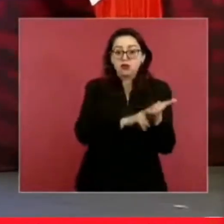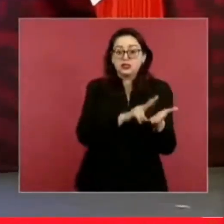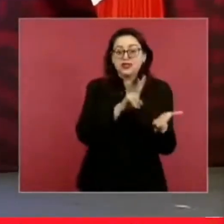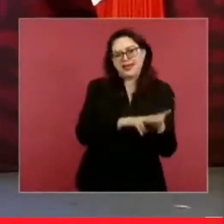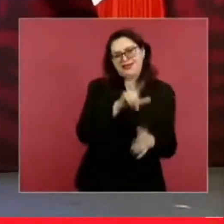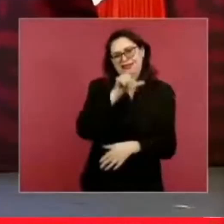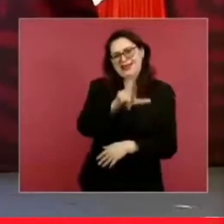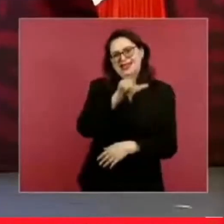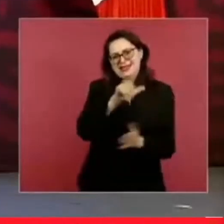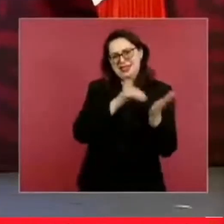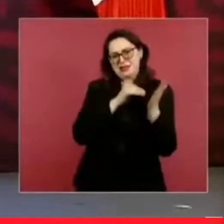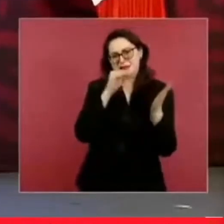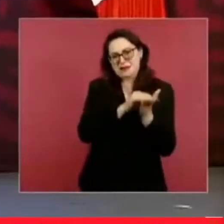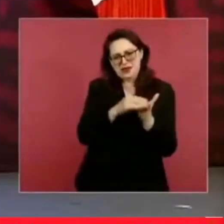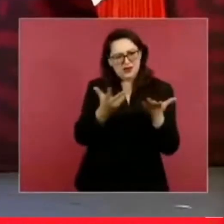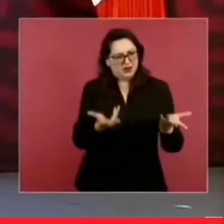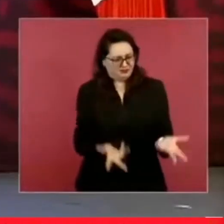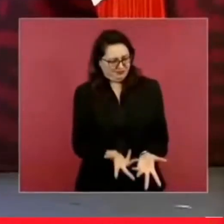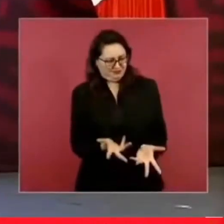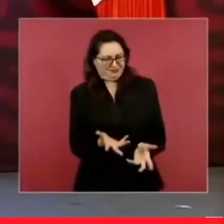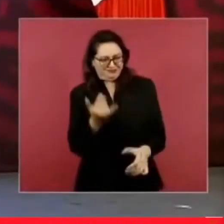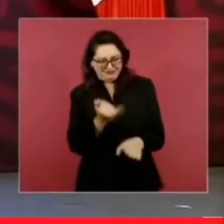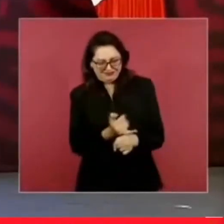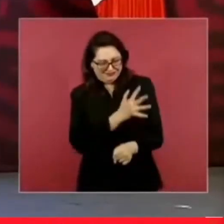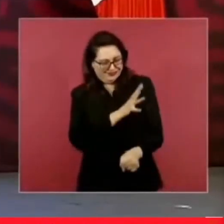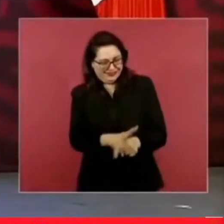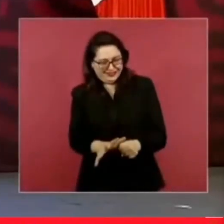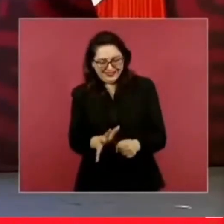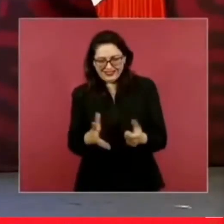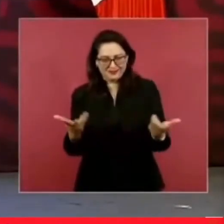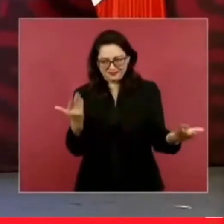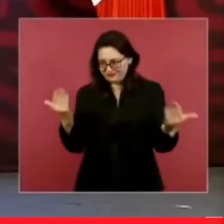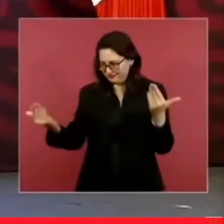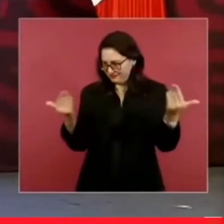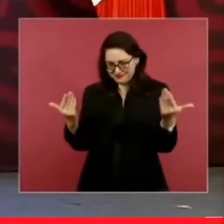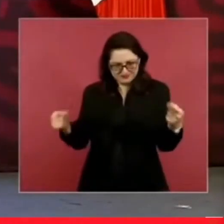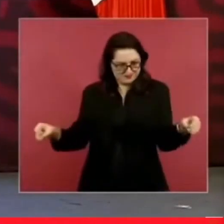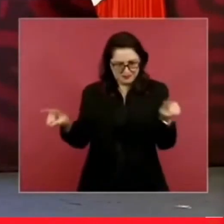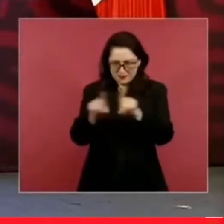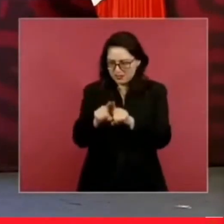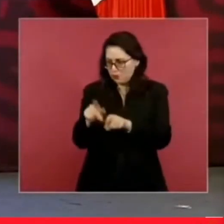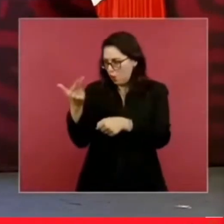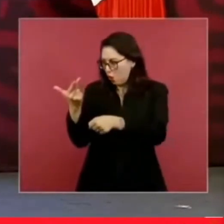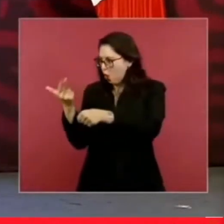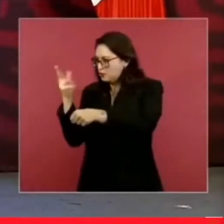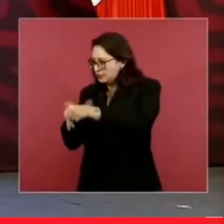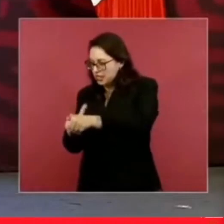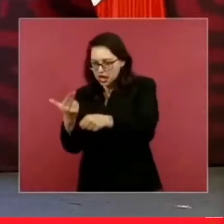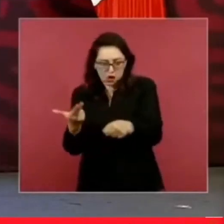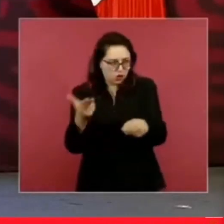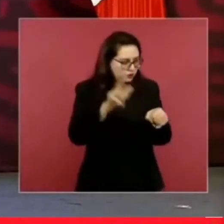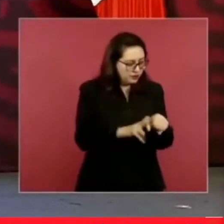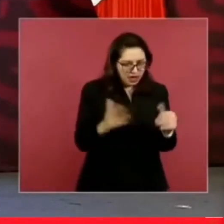hoy se hace un avalúo de cuánto cuesta el hospital